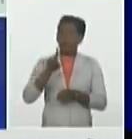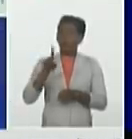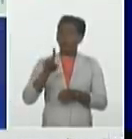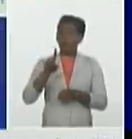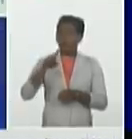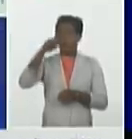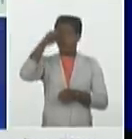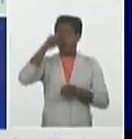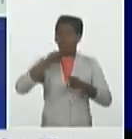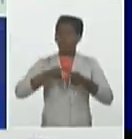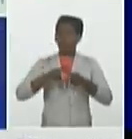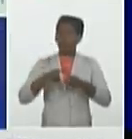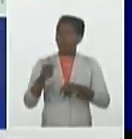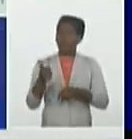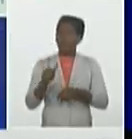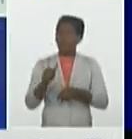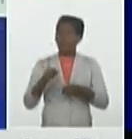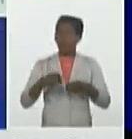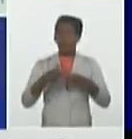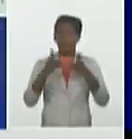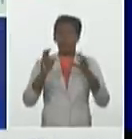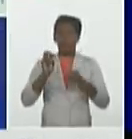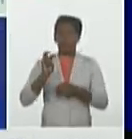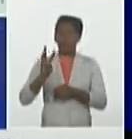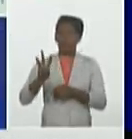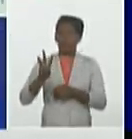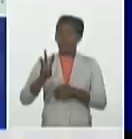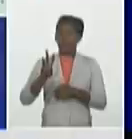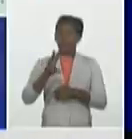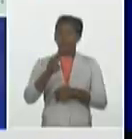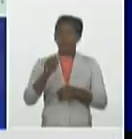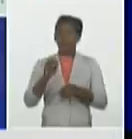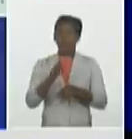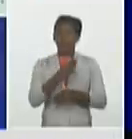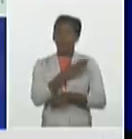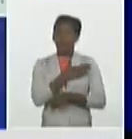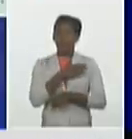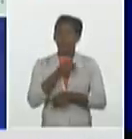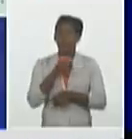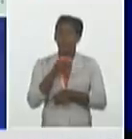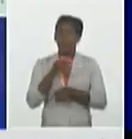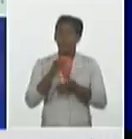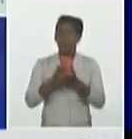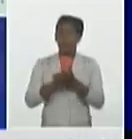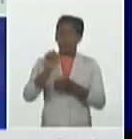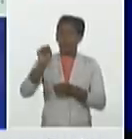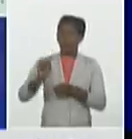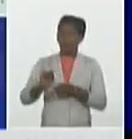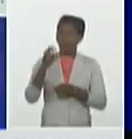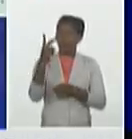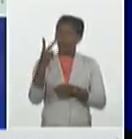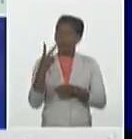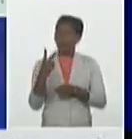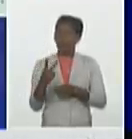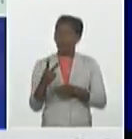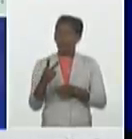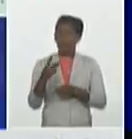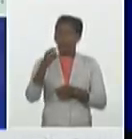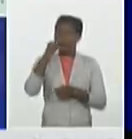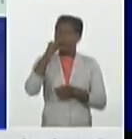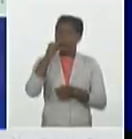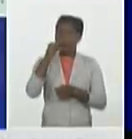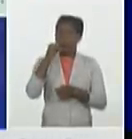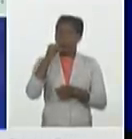Madruga 3 Nueva Paz y Melena del Sur 2 en cada uno Vejucal San Nicolás de Bari